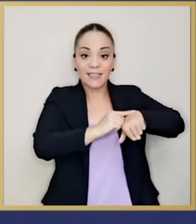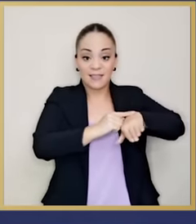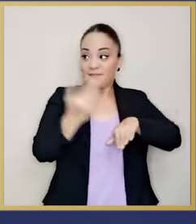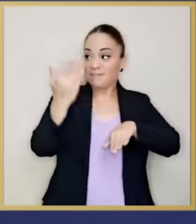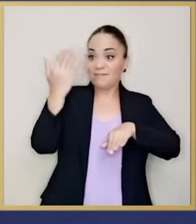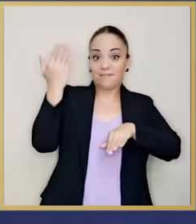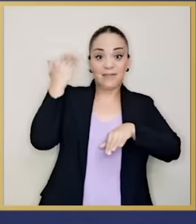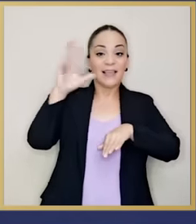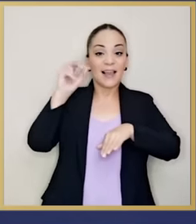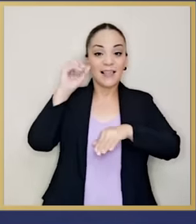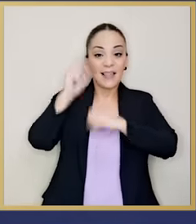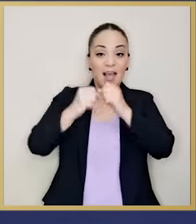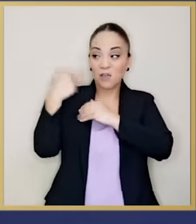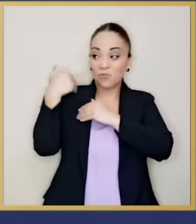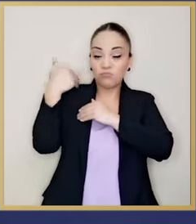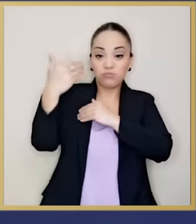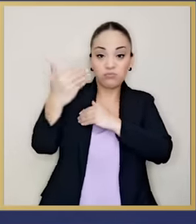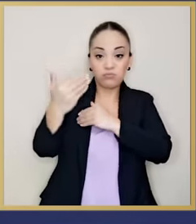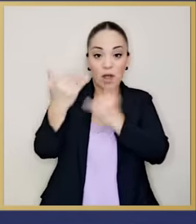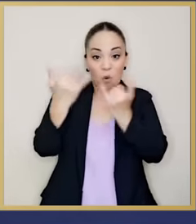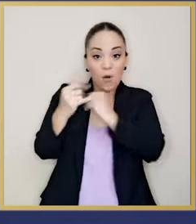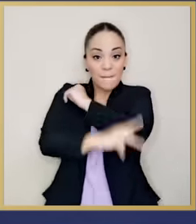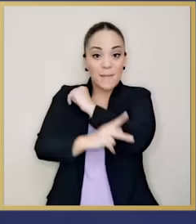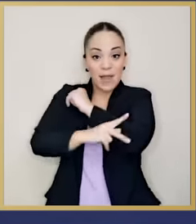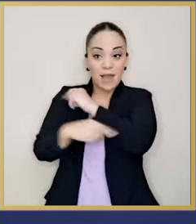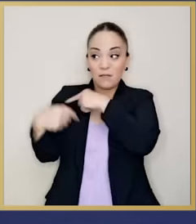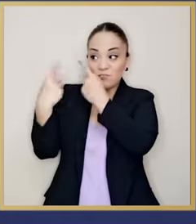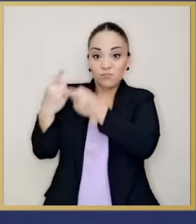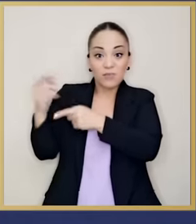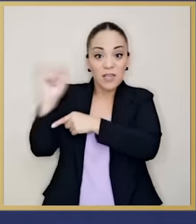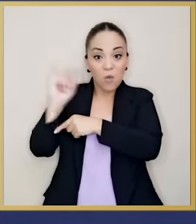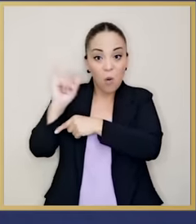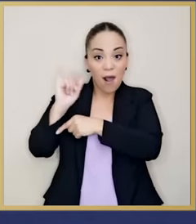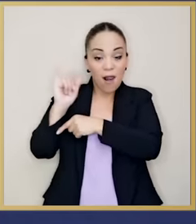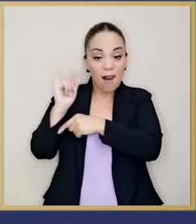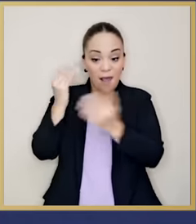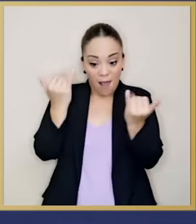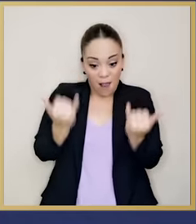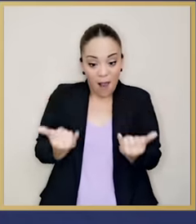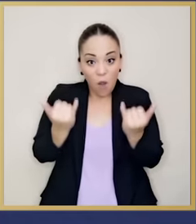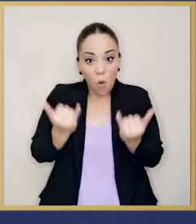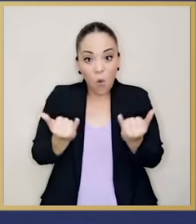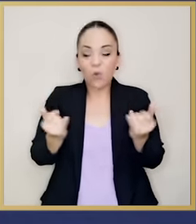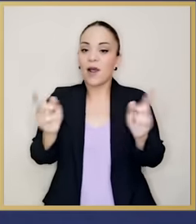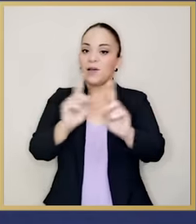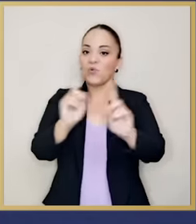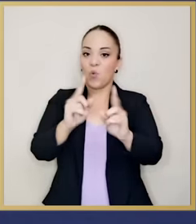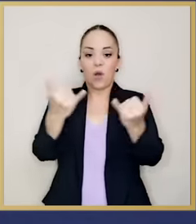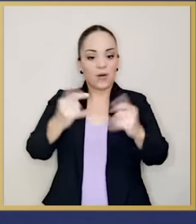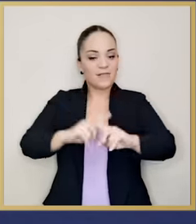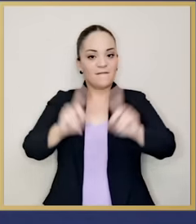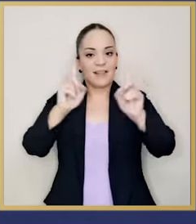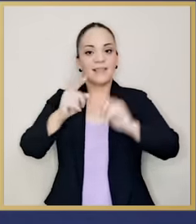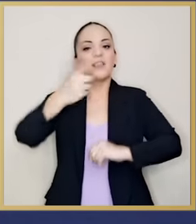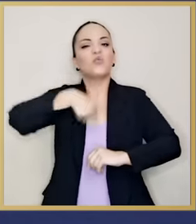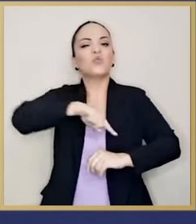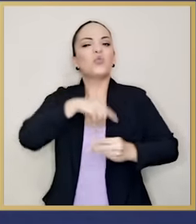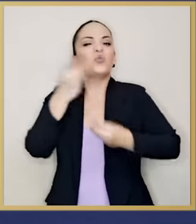30 años no son los mismos hoy. ¿Qué cosas tenemos que responder como nación?